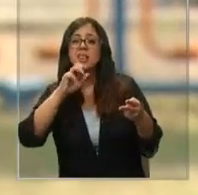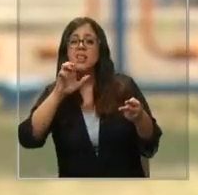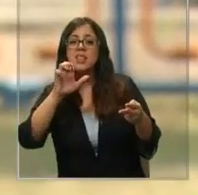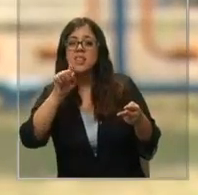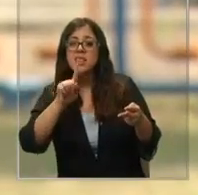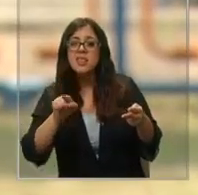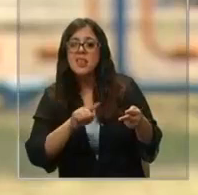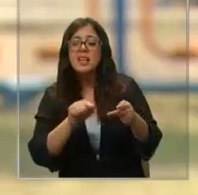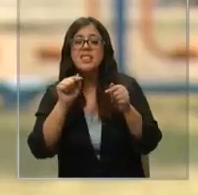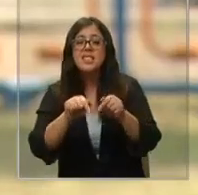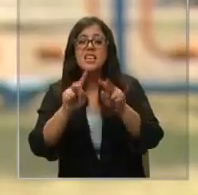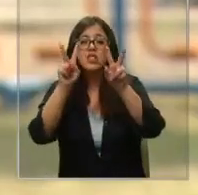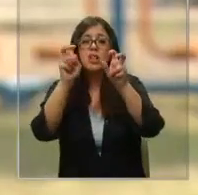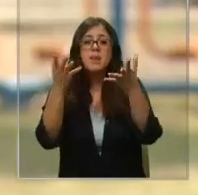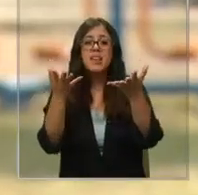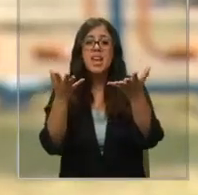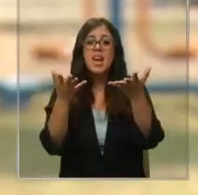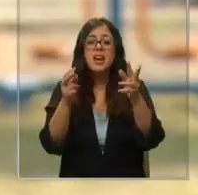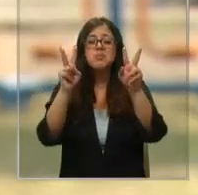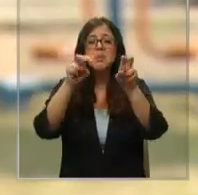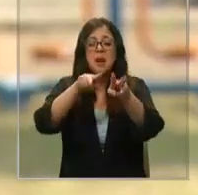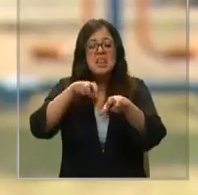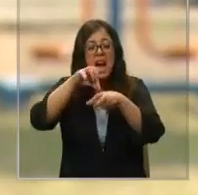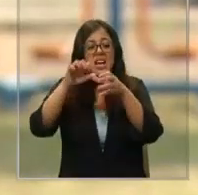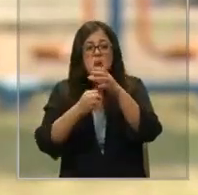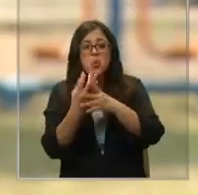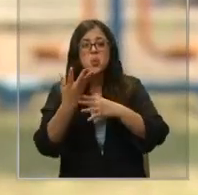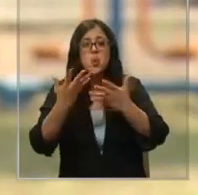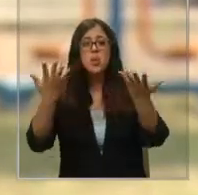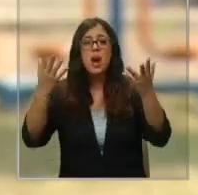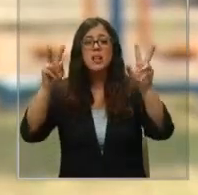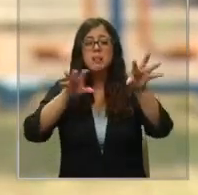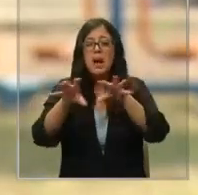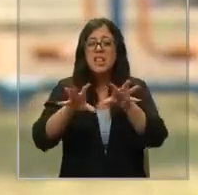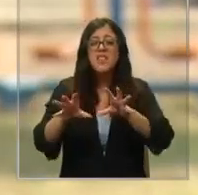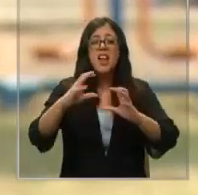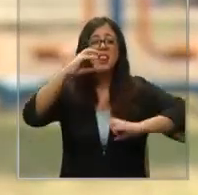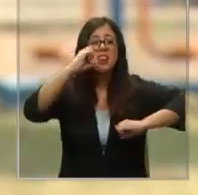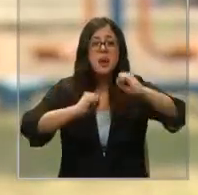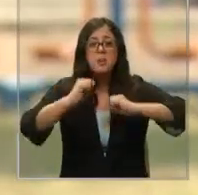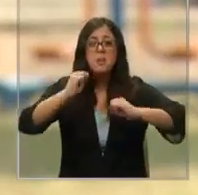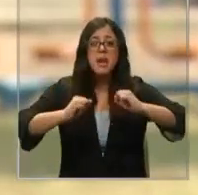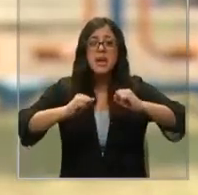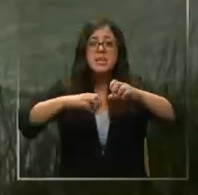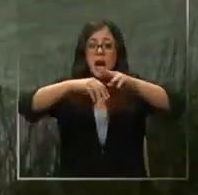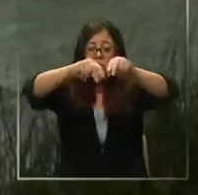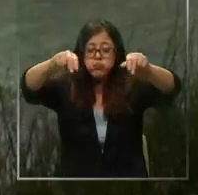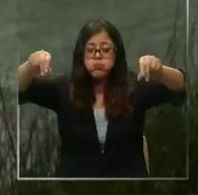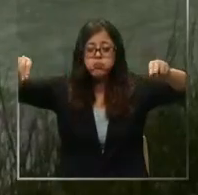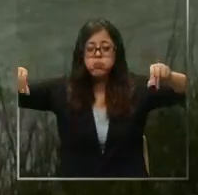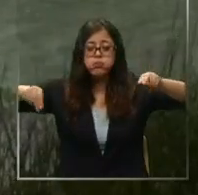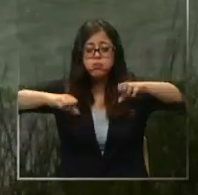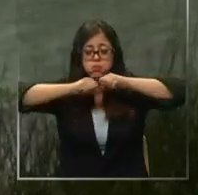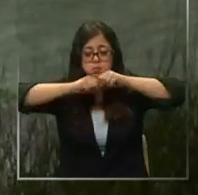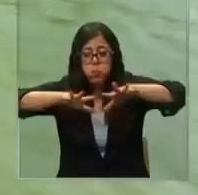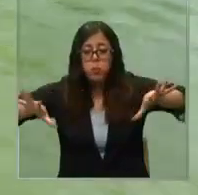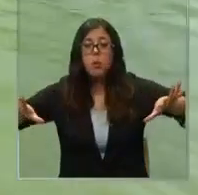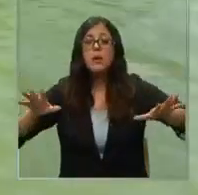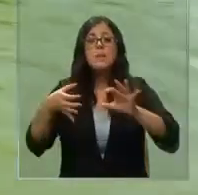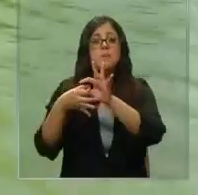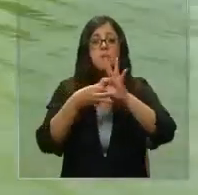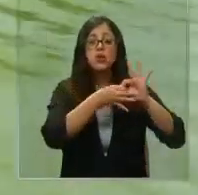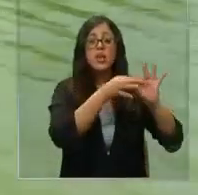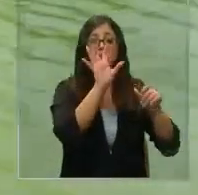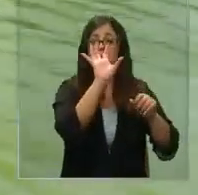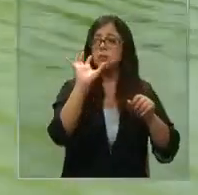de actividades antrópicas, ya sean agricultura, actividades industriales y también desde el hogar de las personas. Debido al cambio climático,